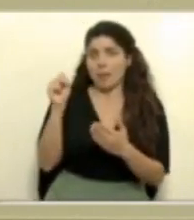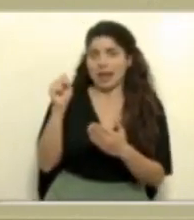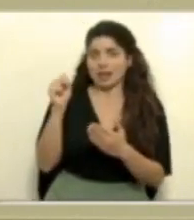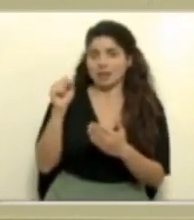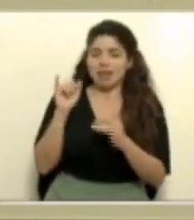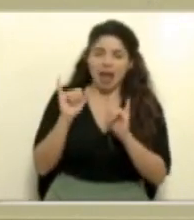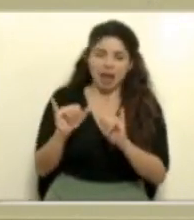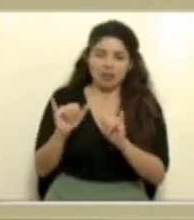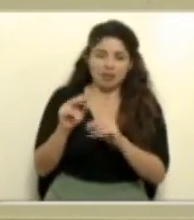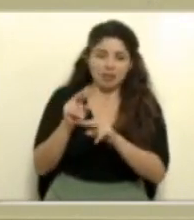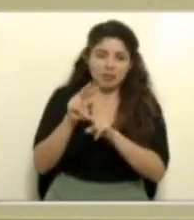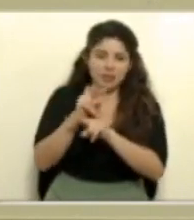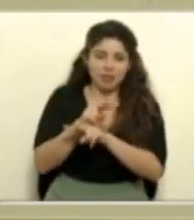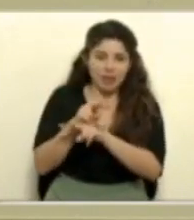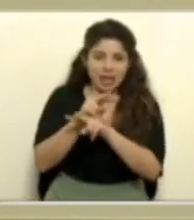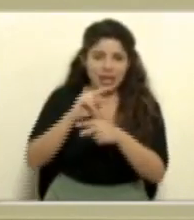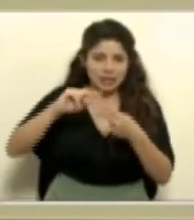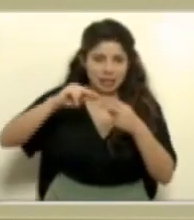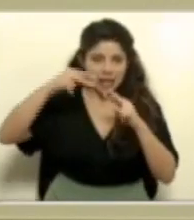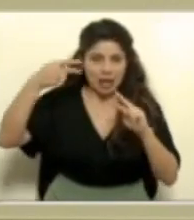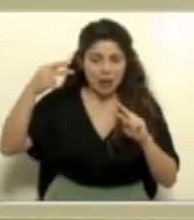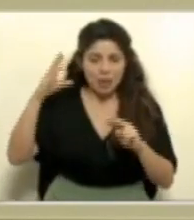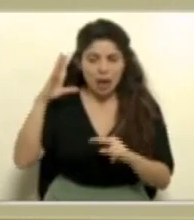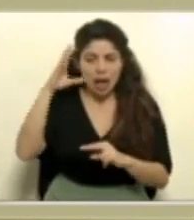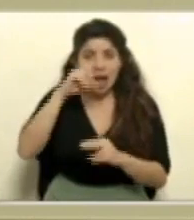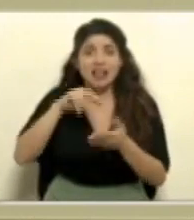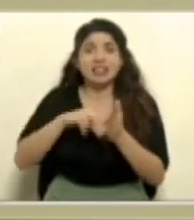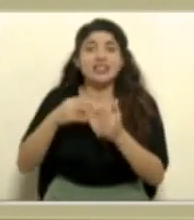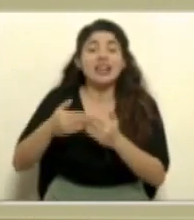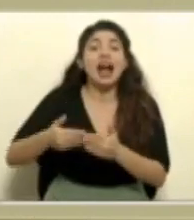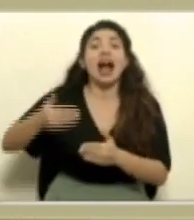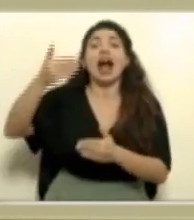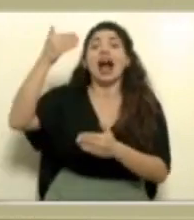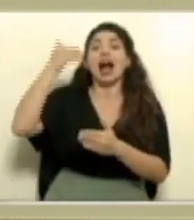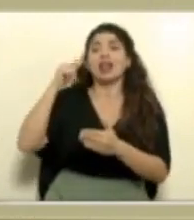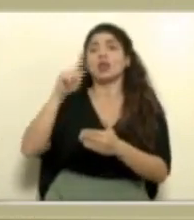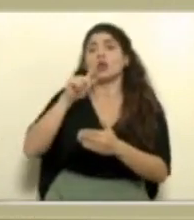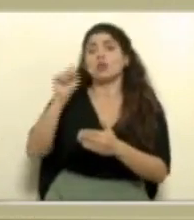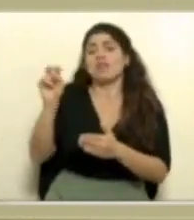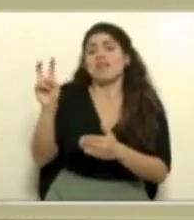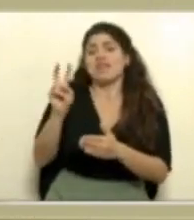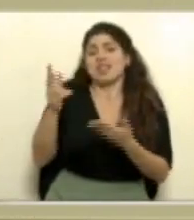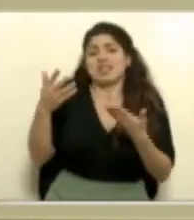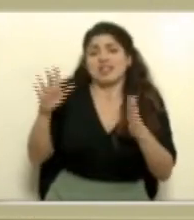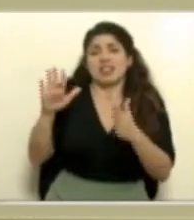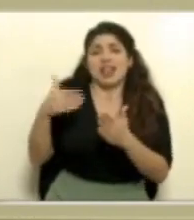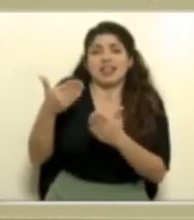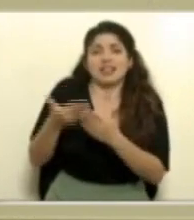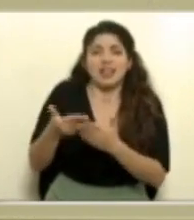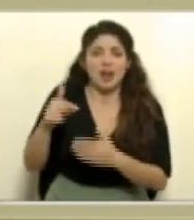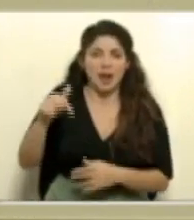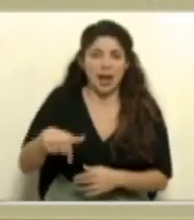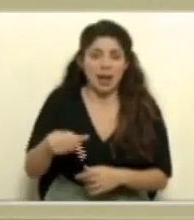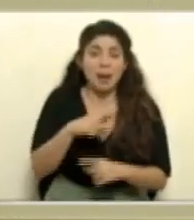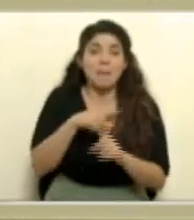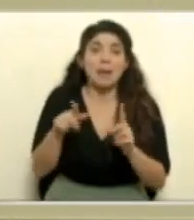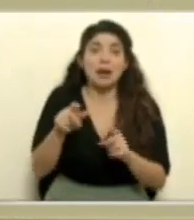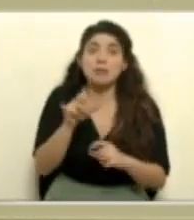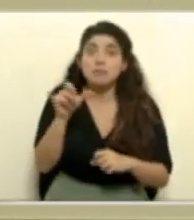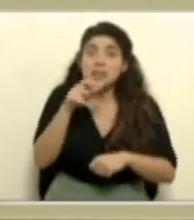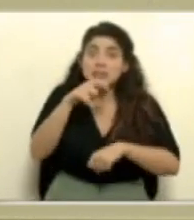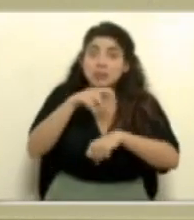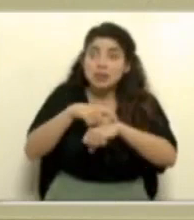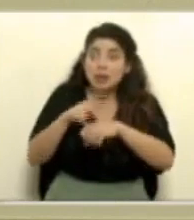funciona la vigilancia genómica, significa que incluso desde antes ya el virus estaba presente. no necesariamente se identifica exactamente